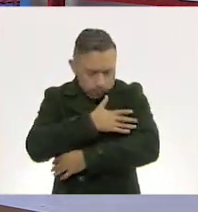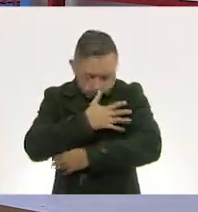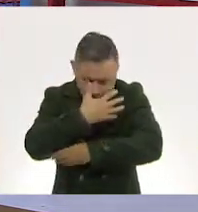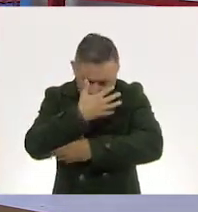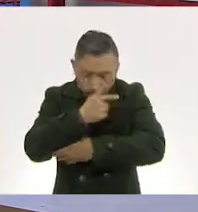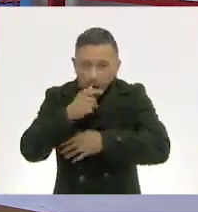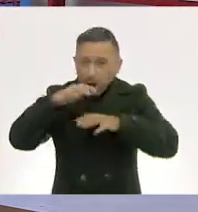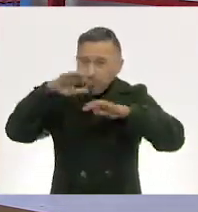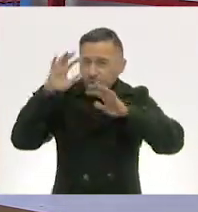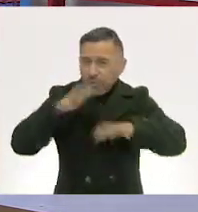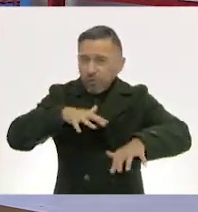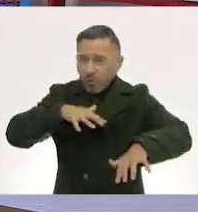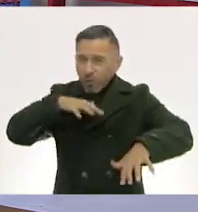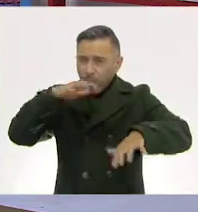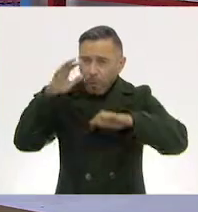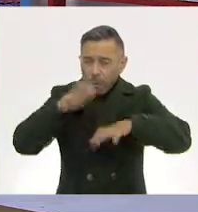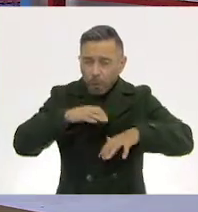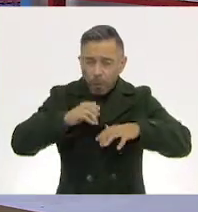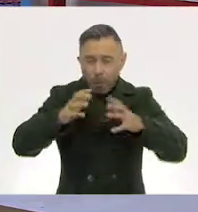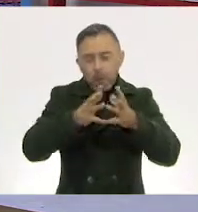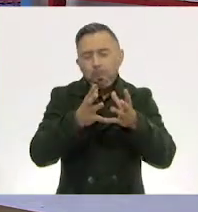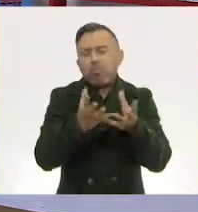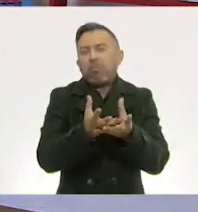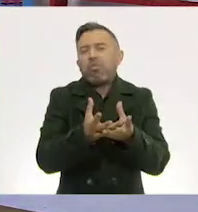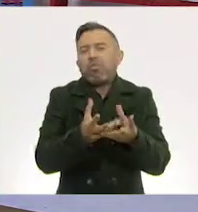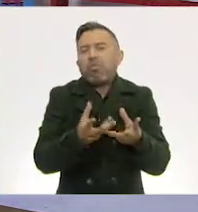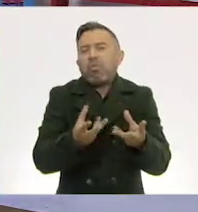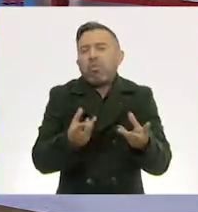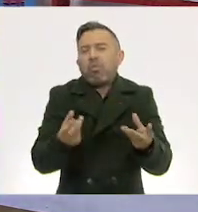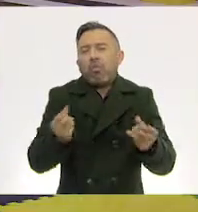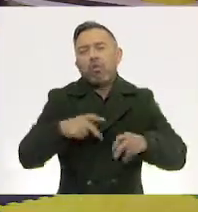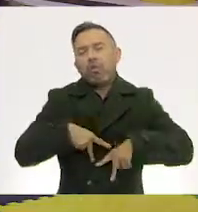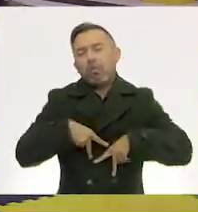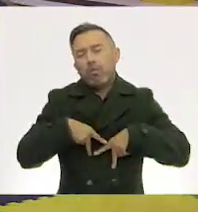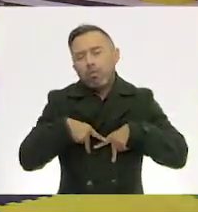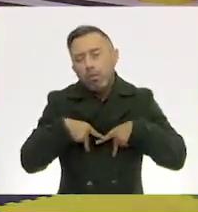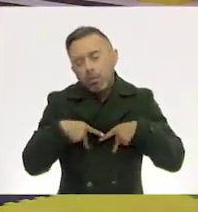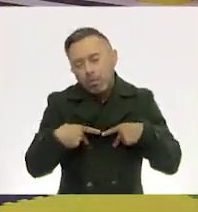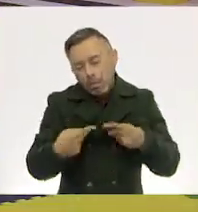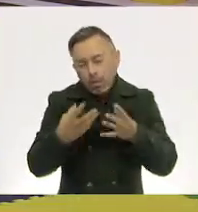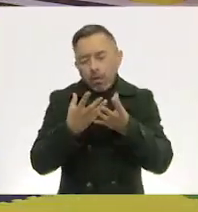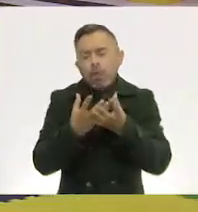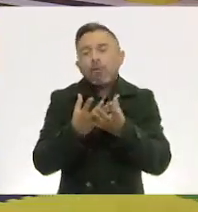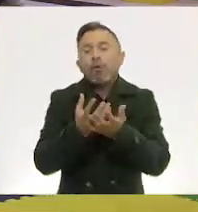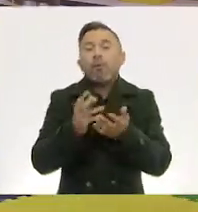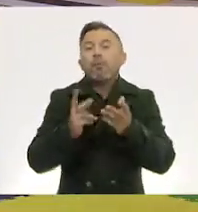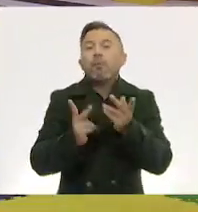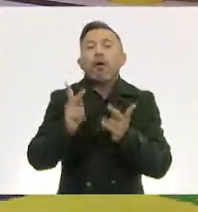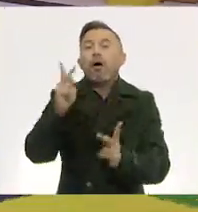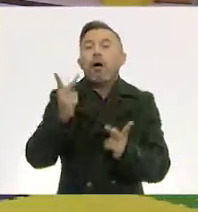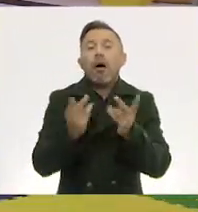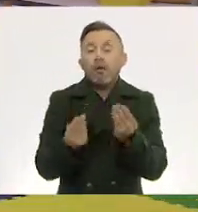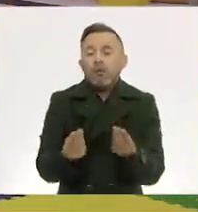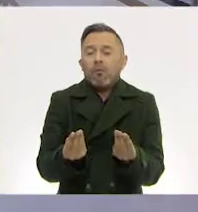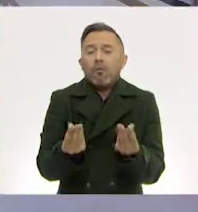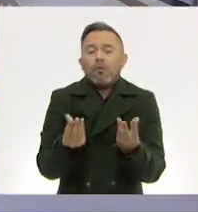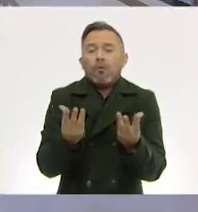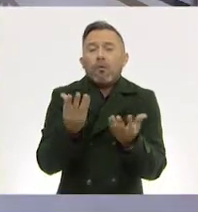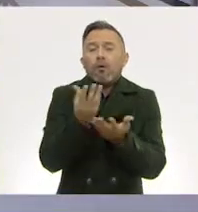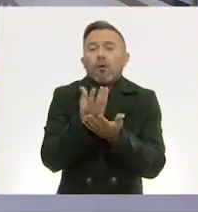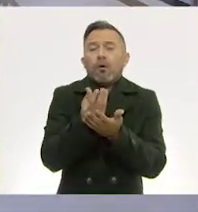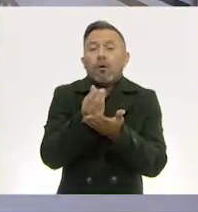Sin fuerza, ella se dejó caer sobre la hierba, medio extendiéndose,